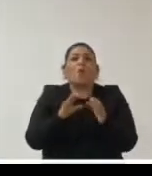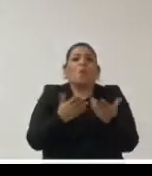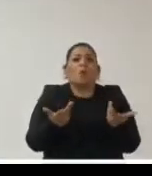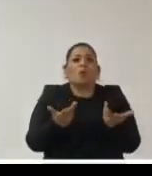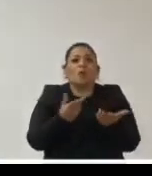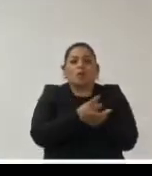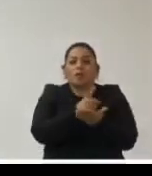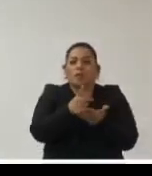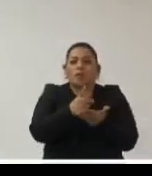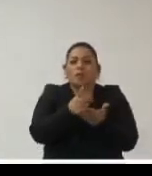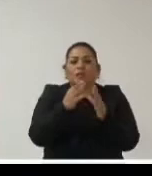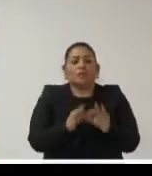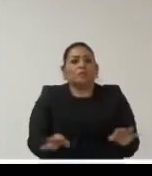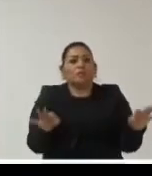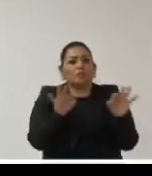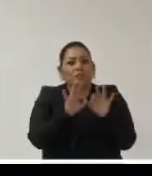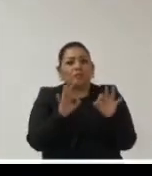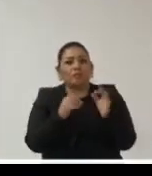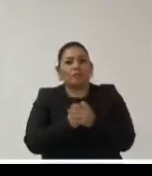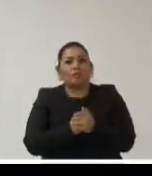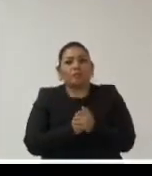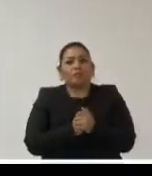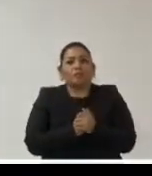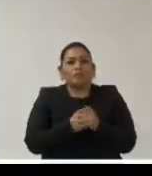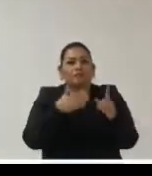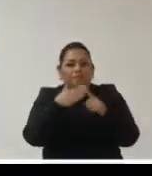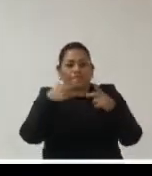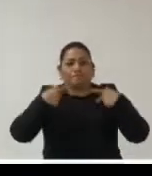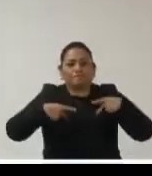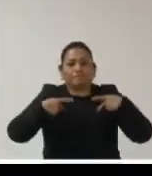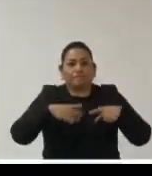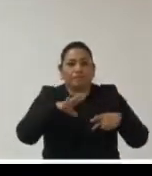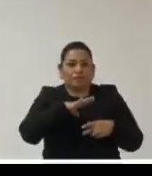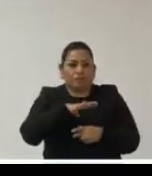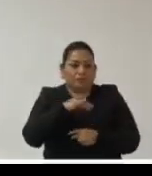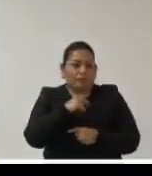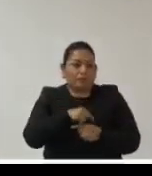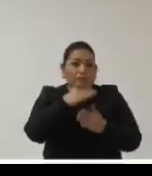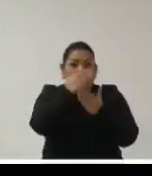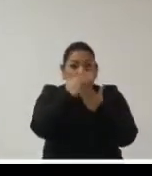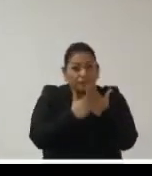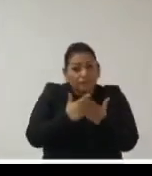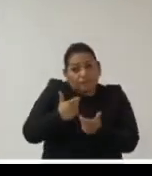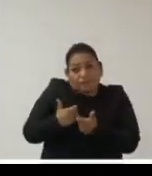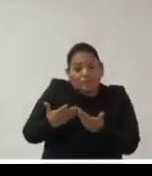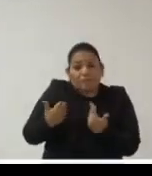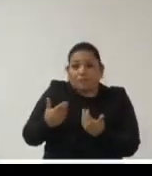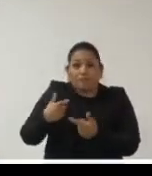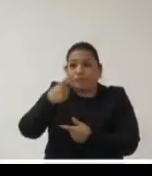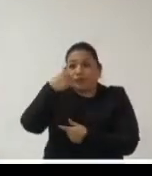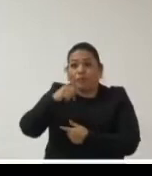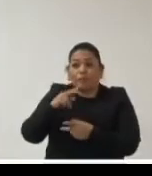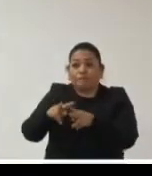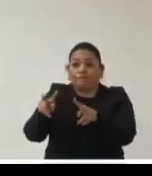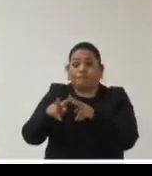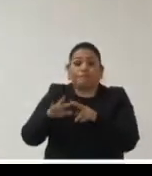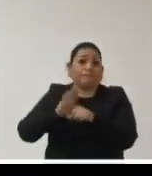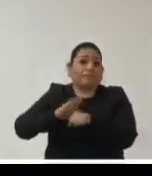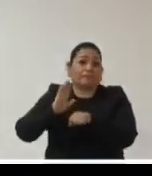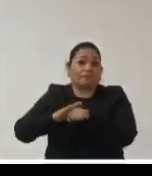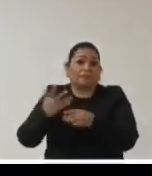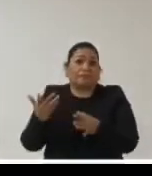fundamentales y particularmente a las personas que menos tienen y que más vulneradas se ven en esta situación